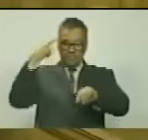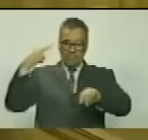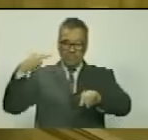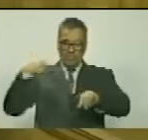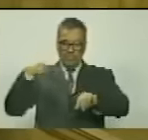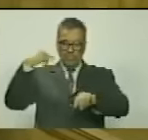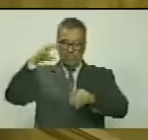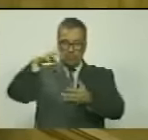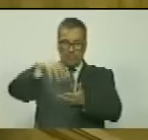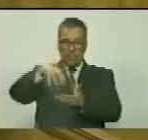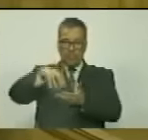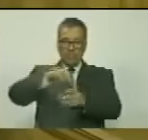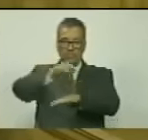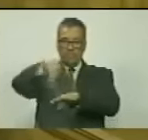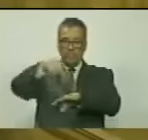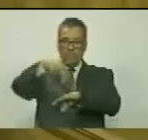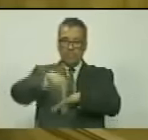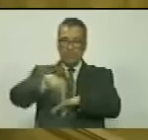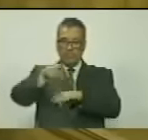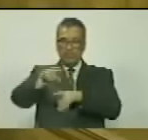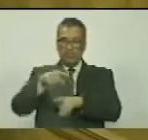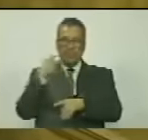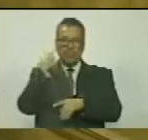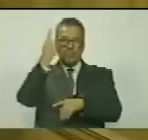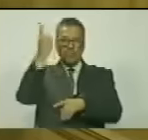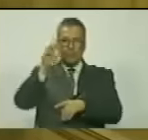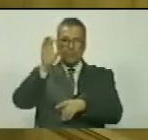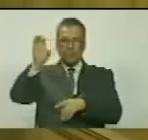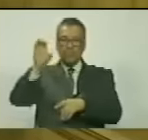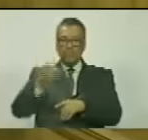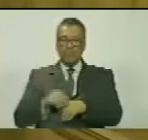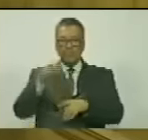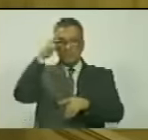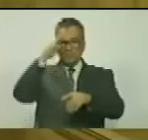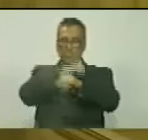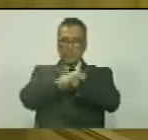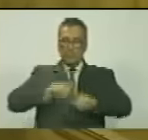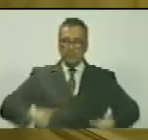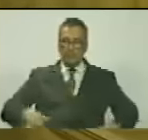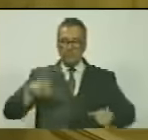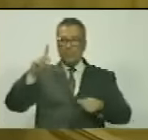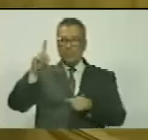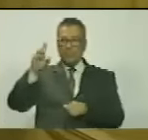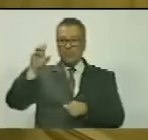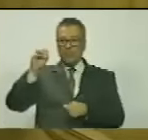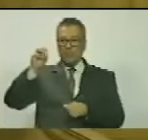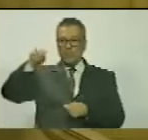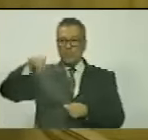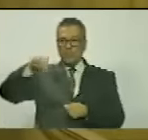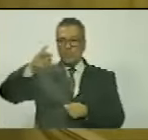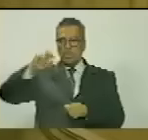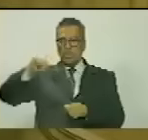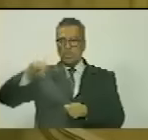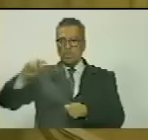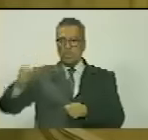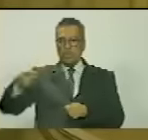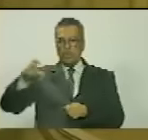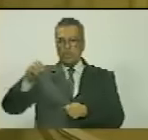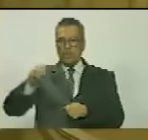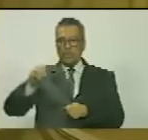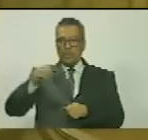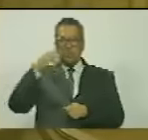del Panteón Nacional al héroe de la patria general Domingo Antonio Sifontes